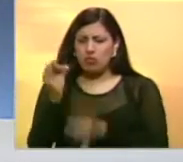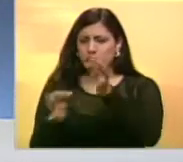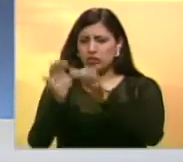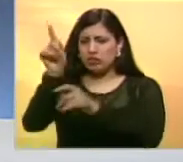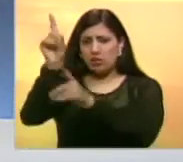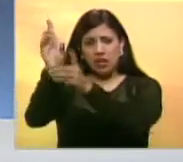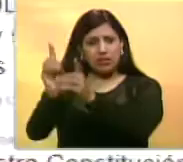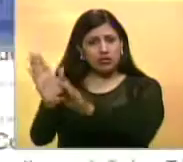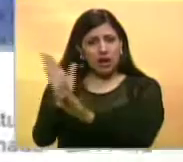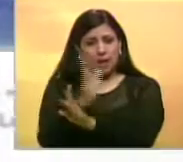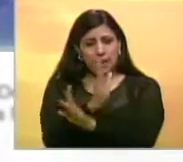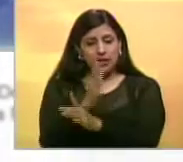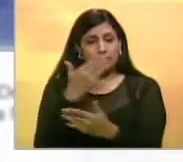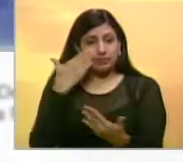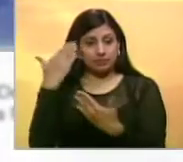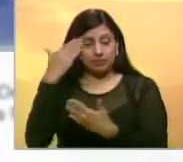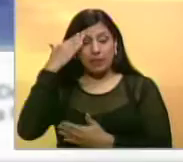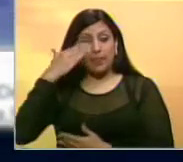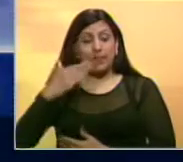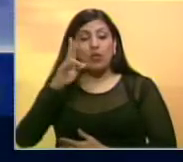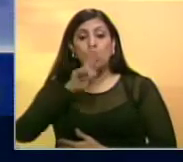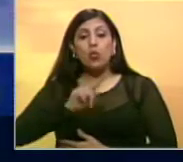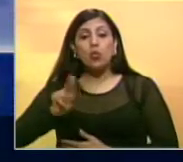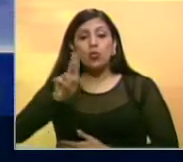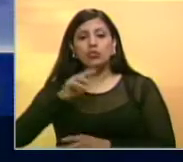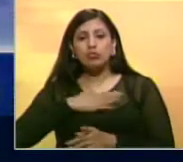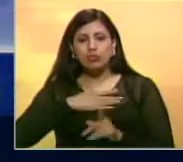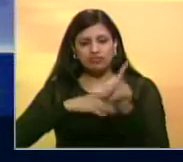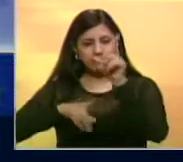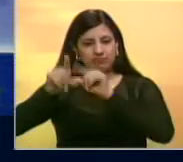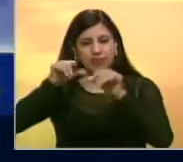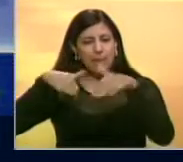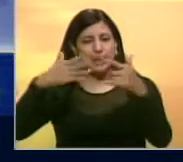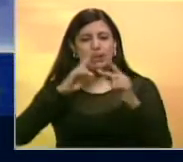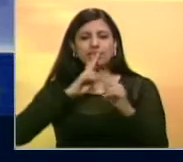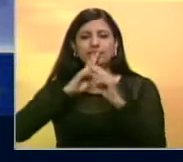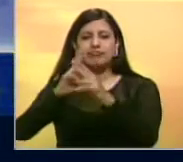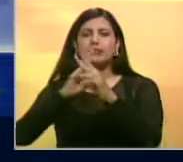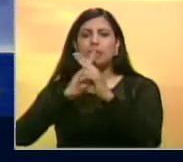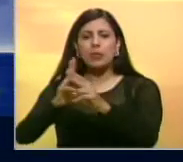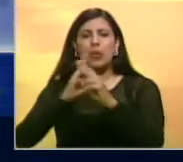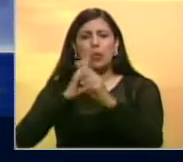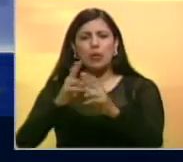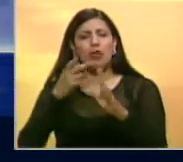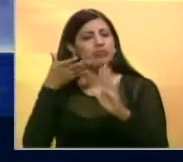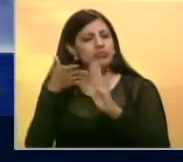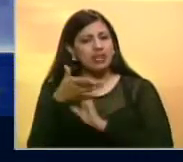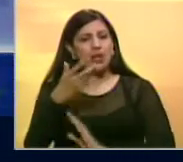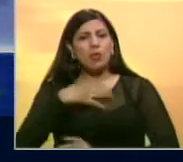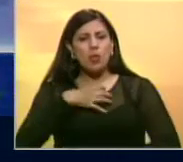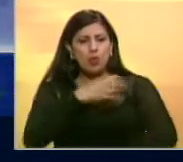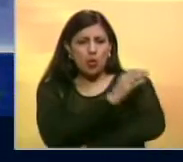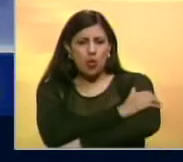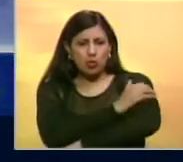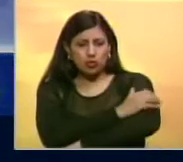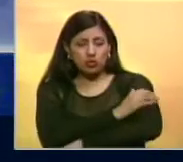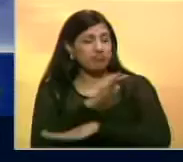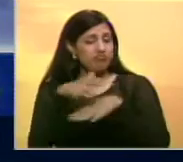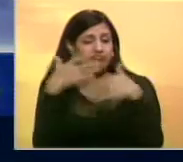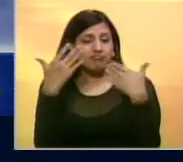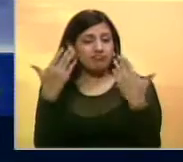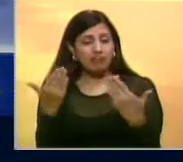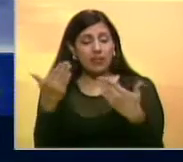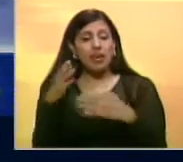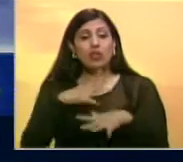Supremo de Justicia. Padrino López utilizó su cuenta en Twitter para responder a las exigencias realizadas por voceros de la oposición con